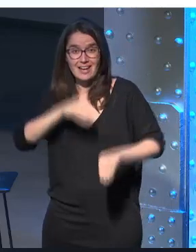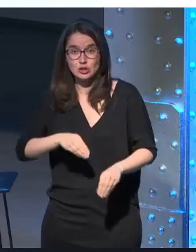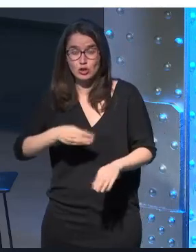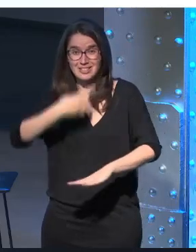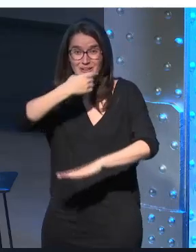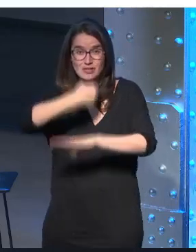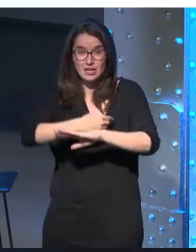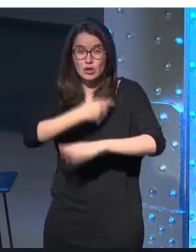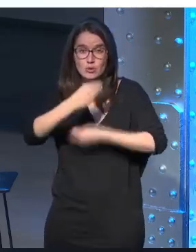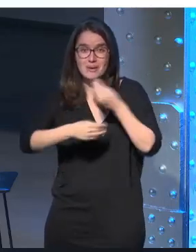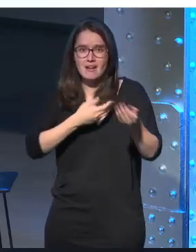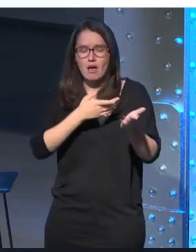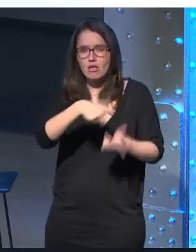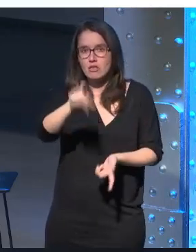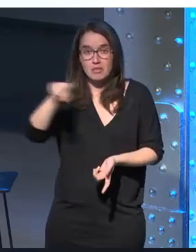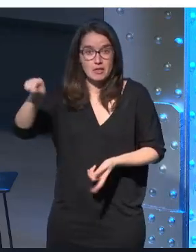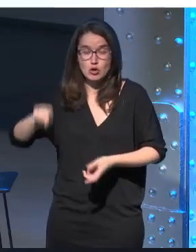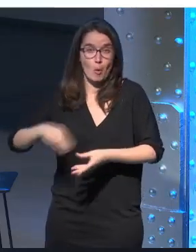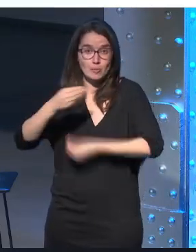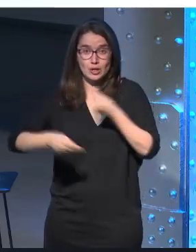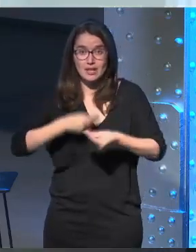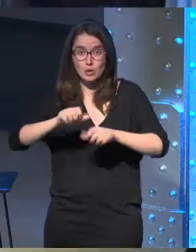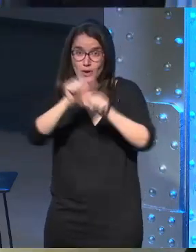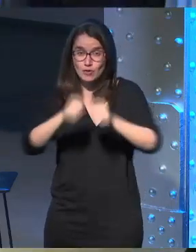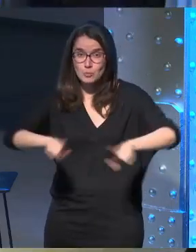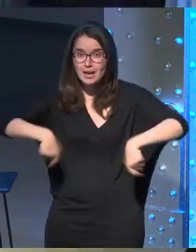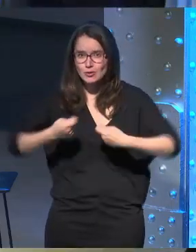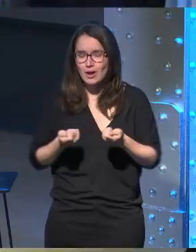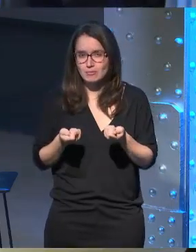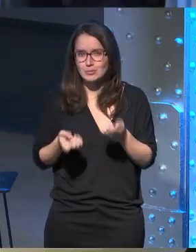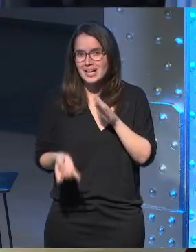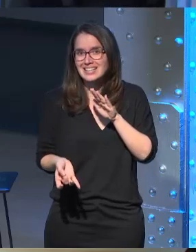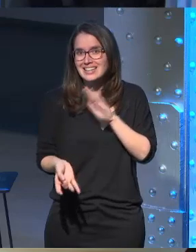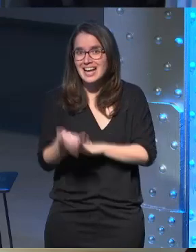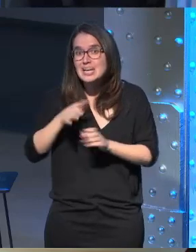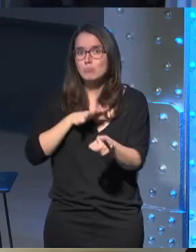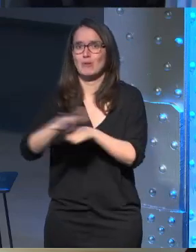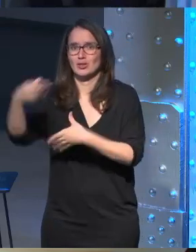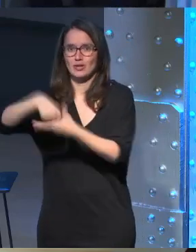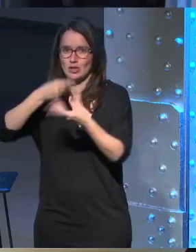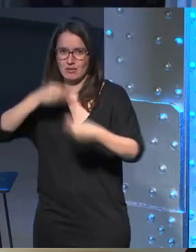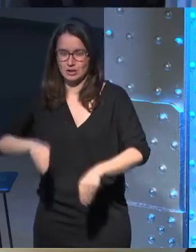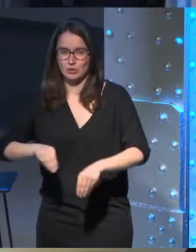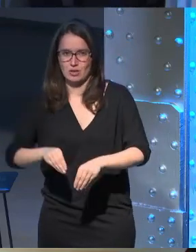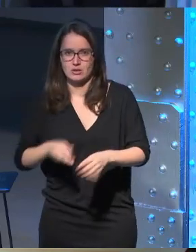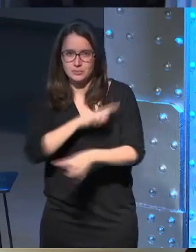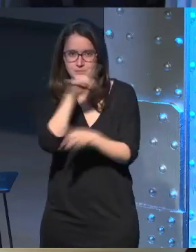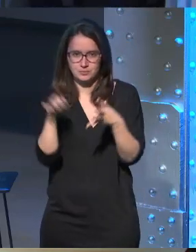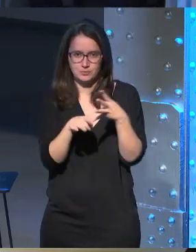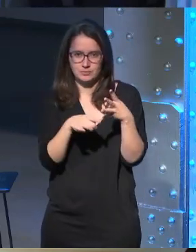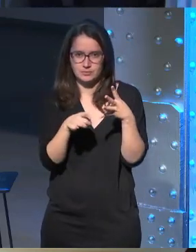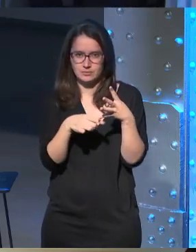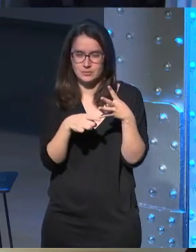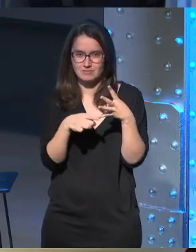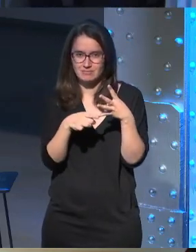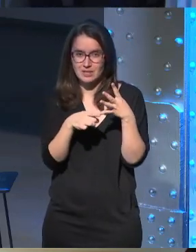obligando de alguna manera decidir sino que lo haremos de manera mucho más natural generaremos impacto en la narración la cuarta posibilidad